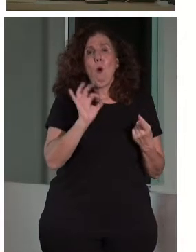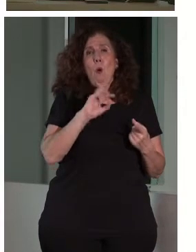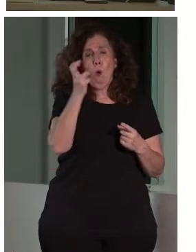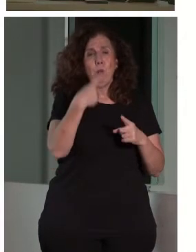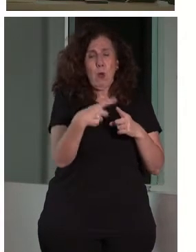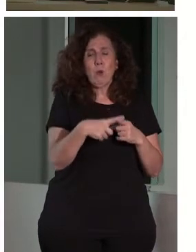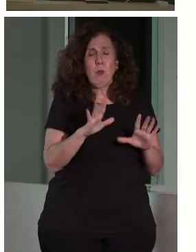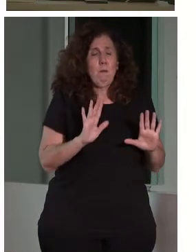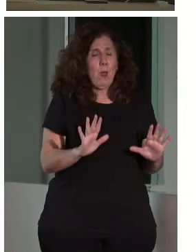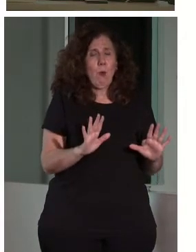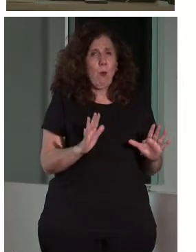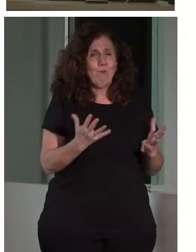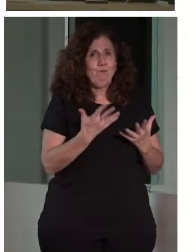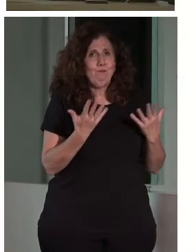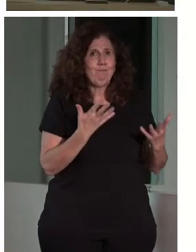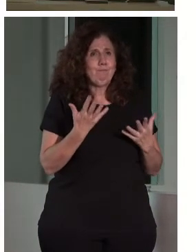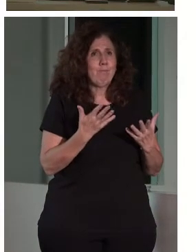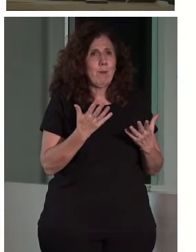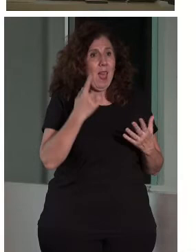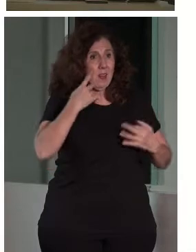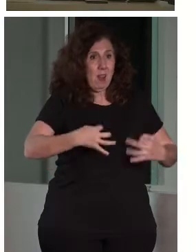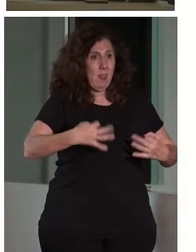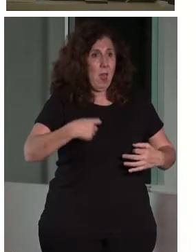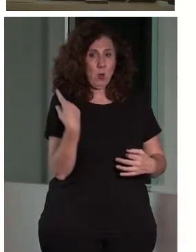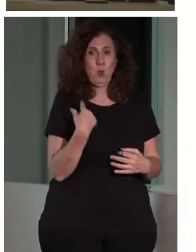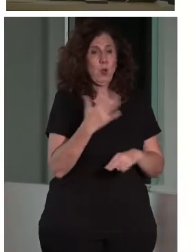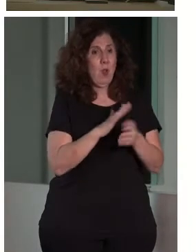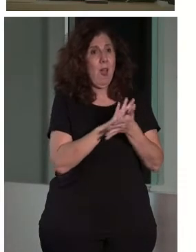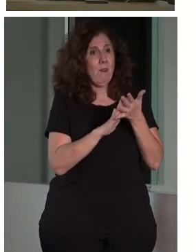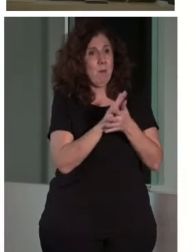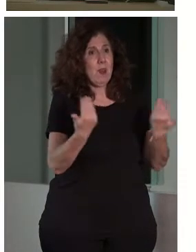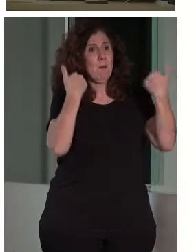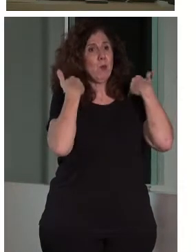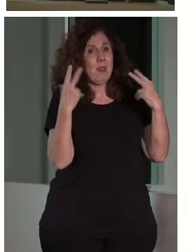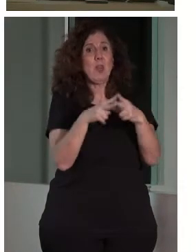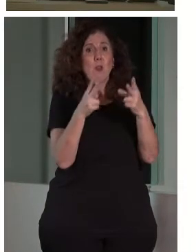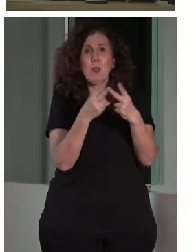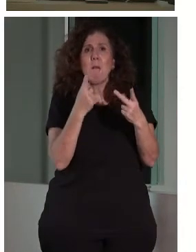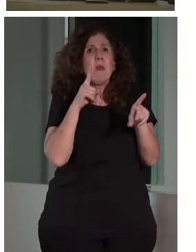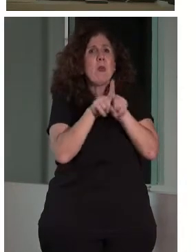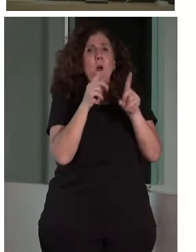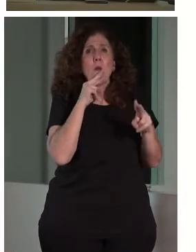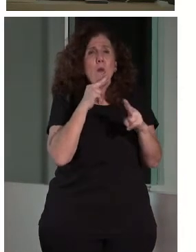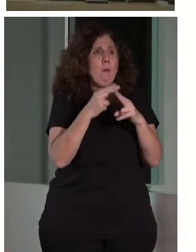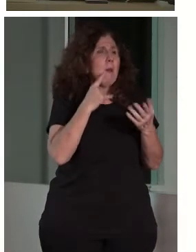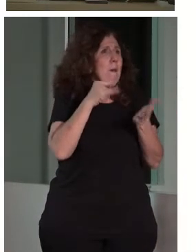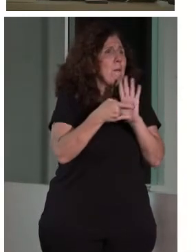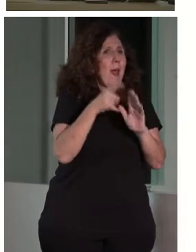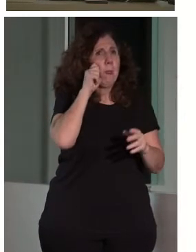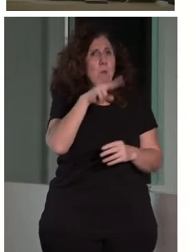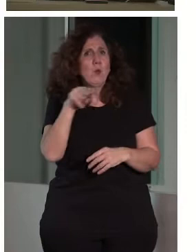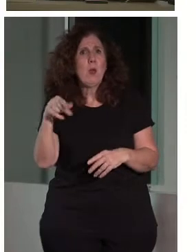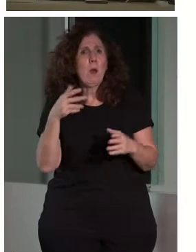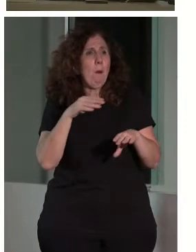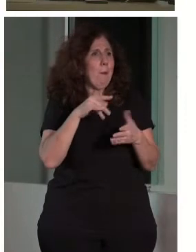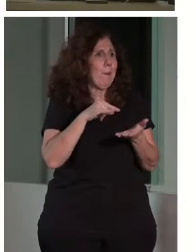cosas. Pero en realidad estamos hablando de responsabilidad social. Y en el plan, llamadle como queráis, plan museológico, plan de uso público,